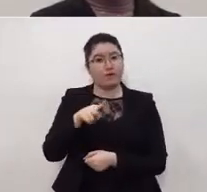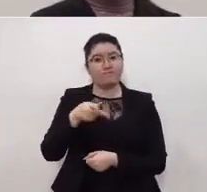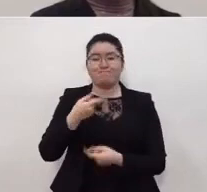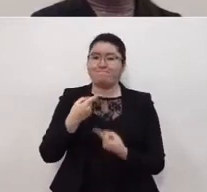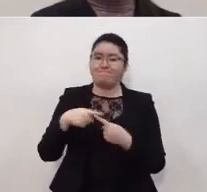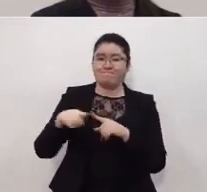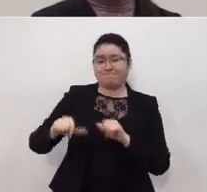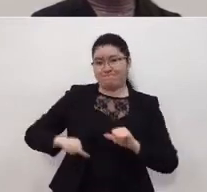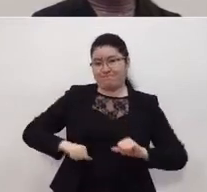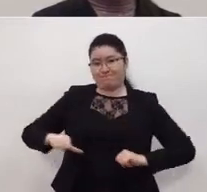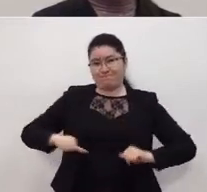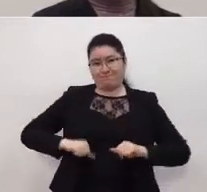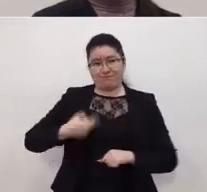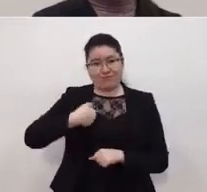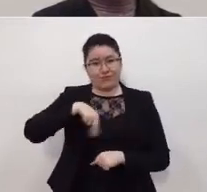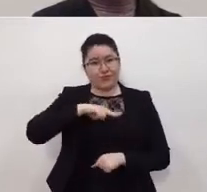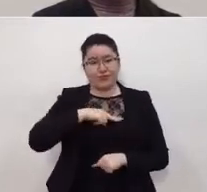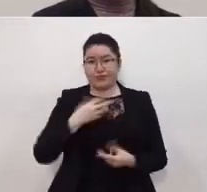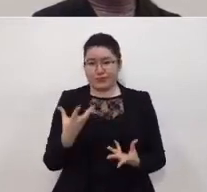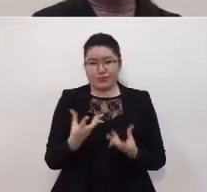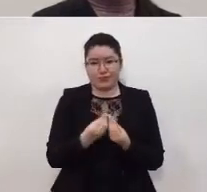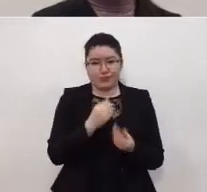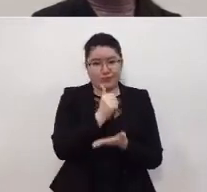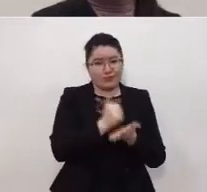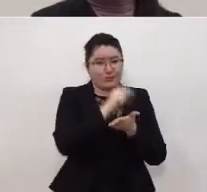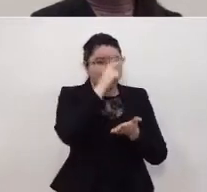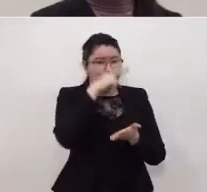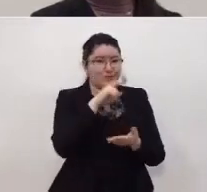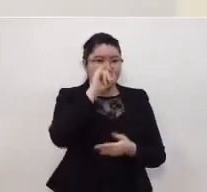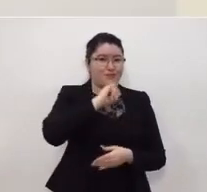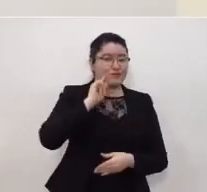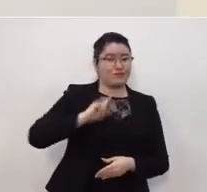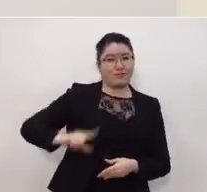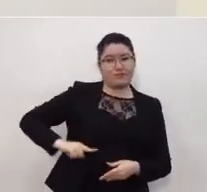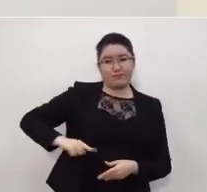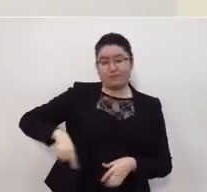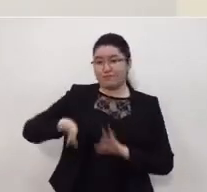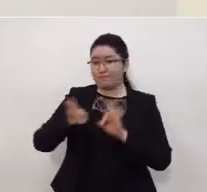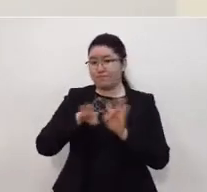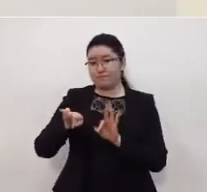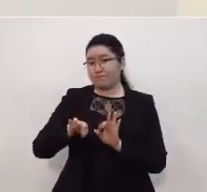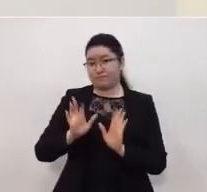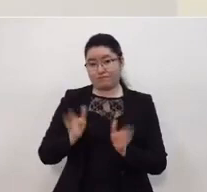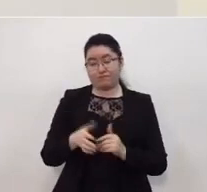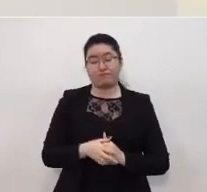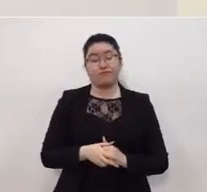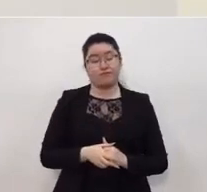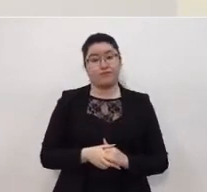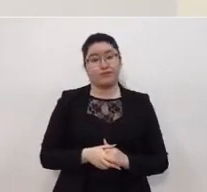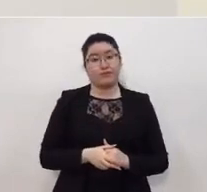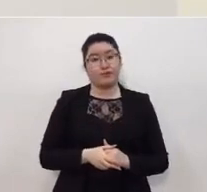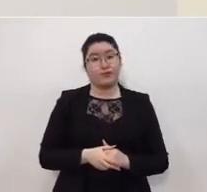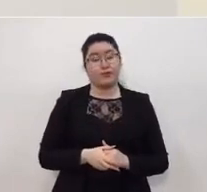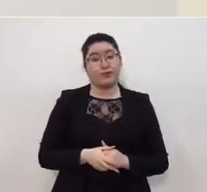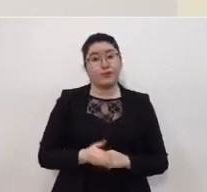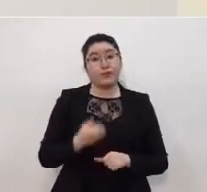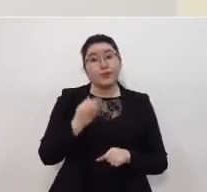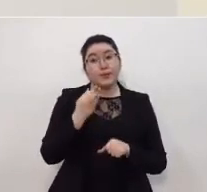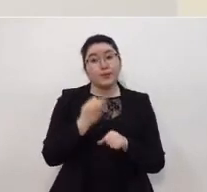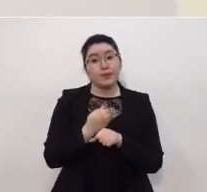en distintas actividades que tenemos de manera conjunta con la ciudad de méxico y con la jefa de gobierno tomar una medida